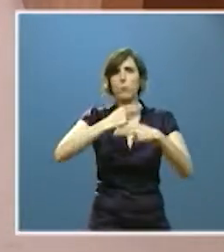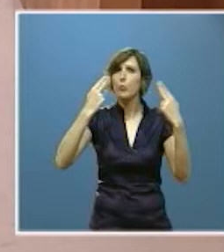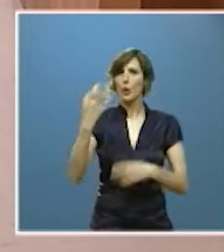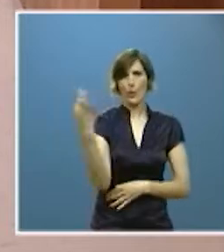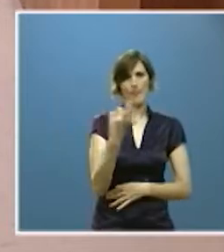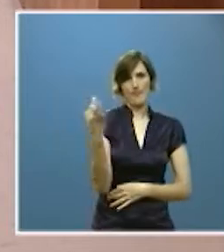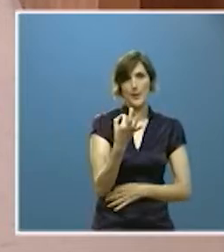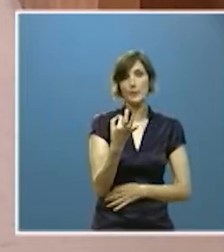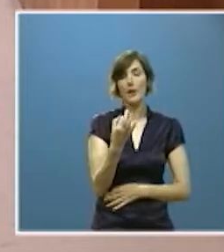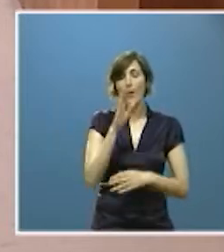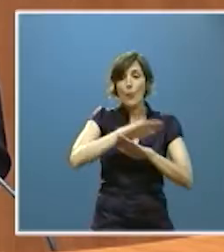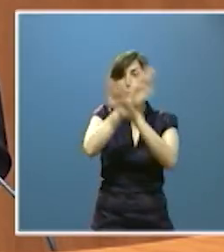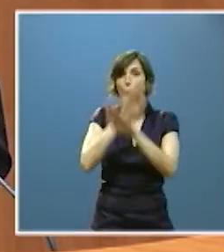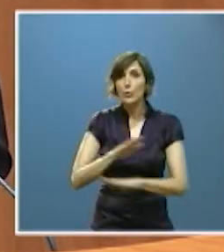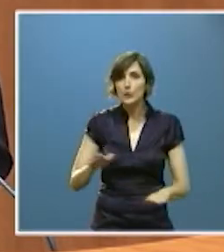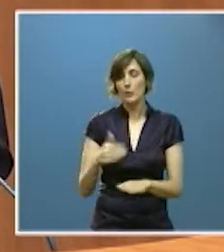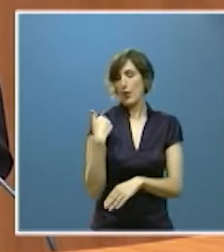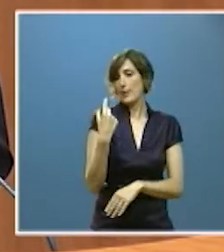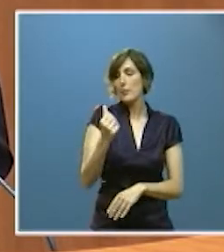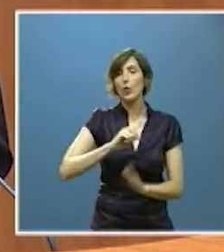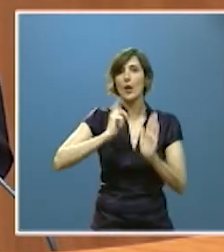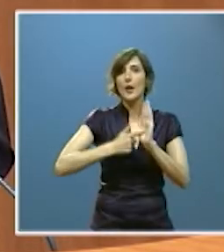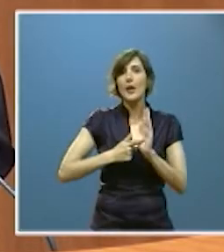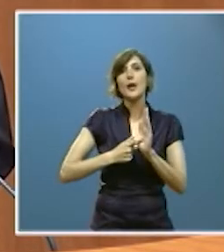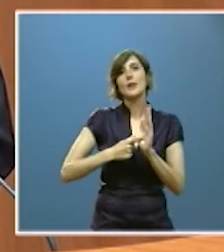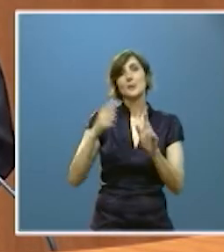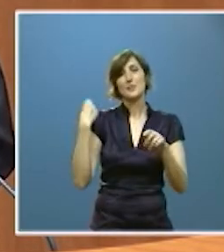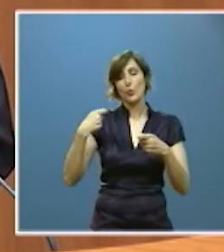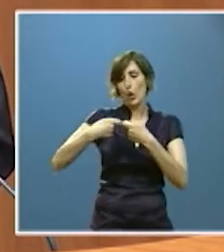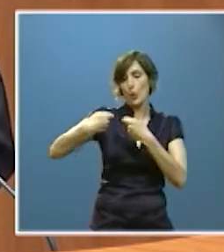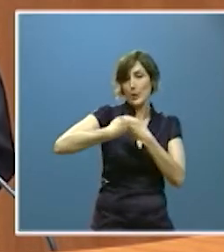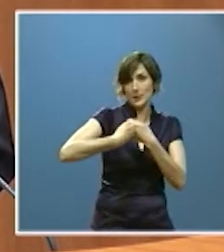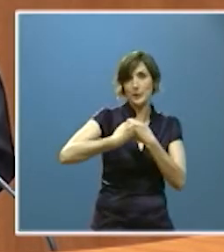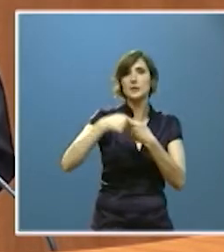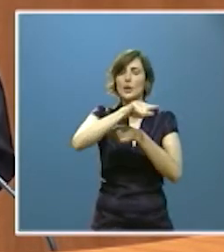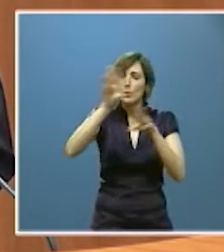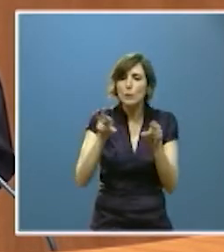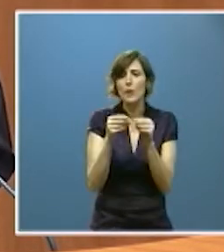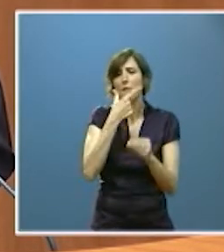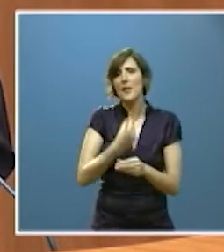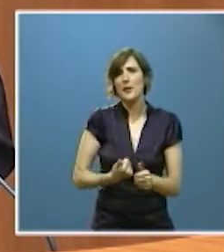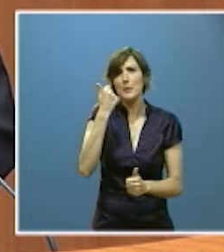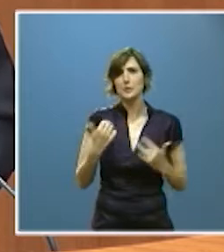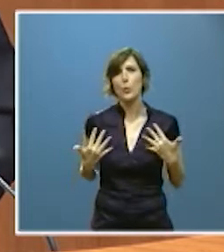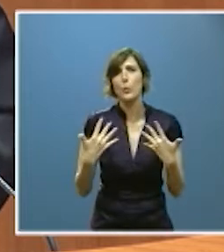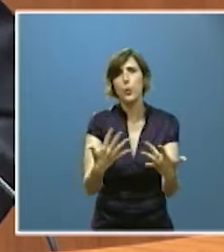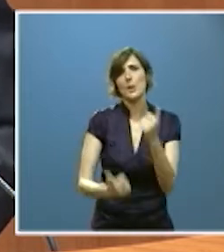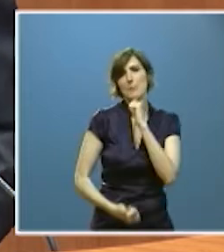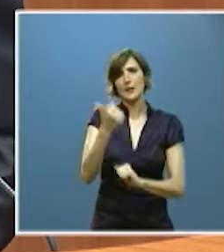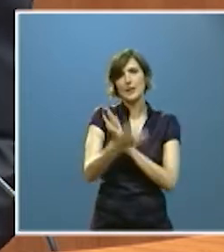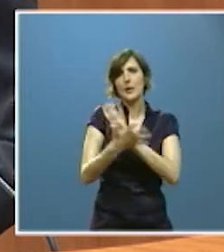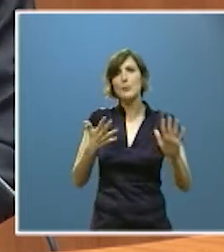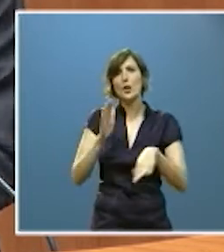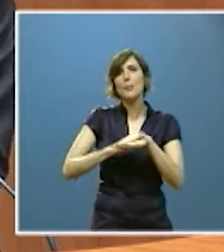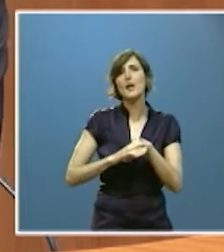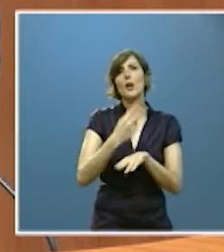Finalmente, la reciente modificación de nuestra ley de cooperativas simplificará y agilizará el funcionamiento de las más